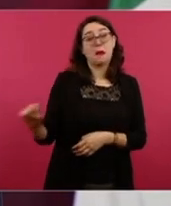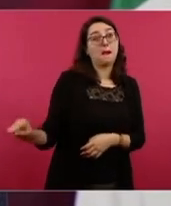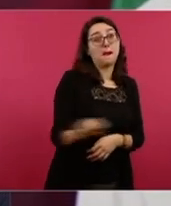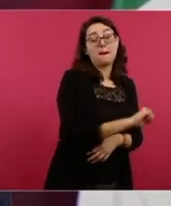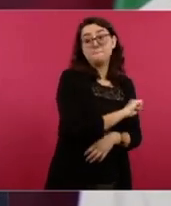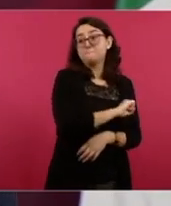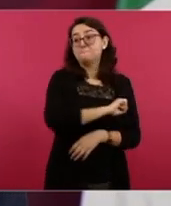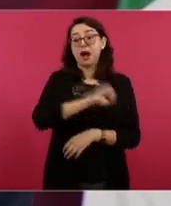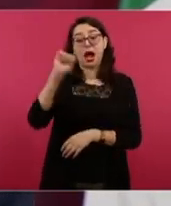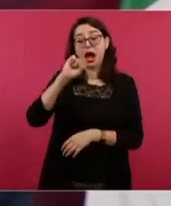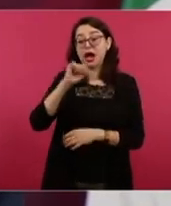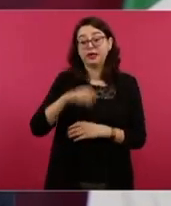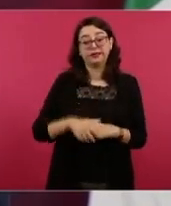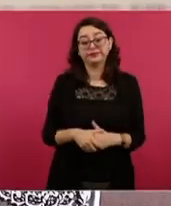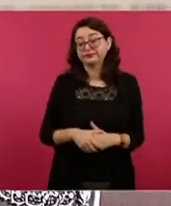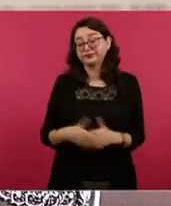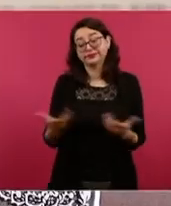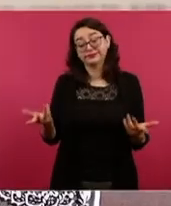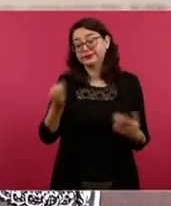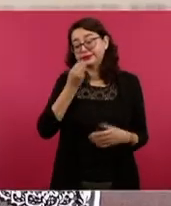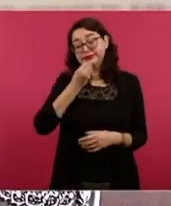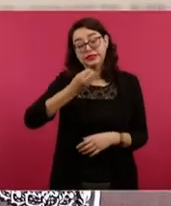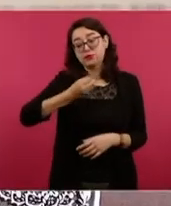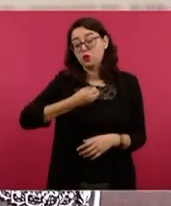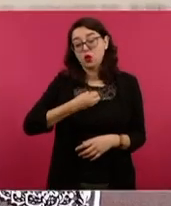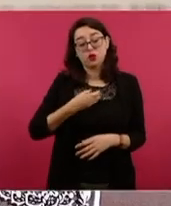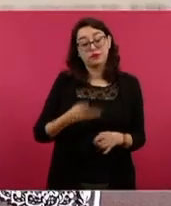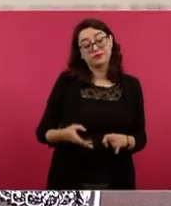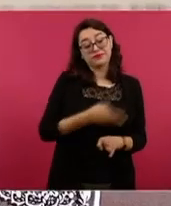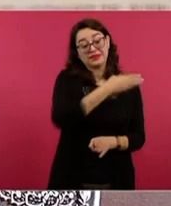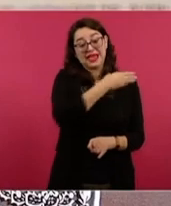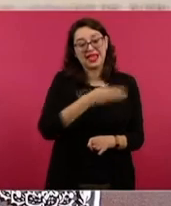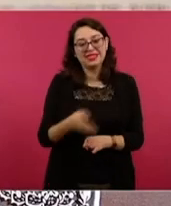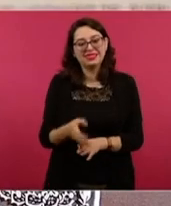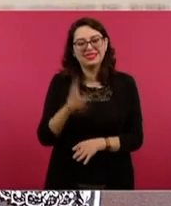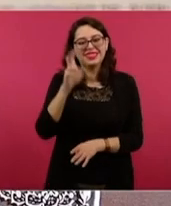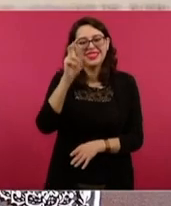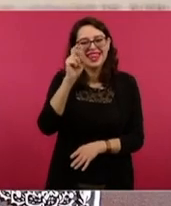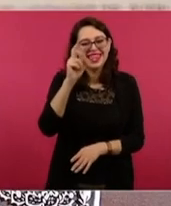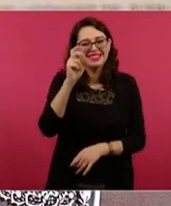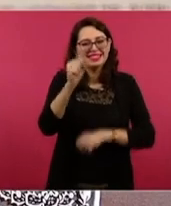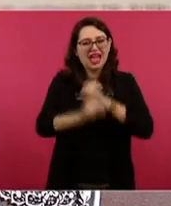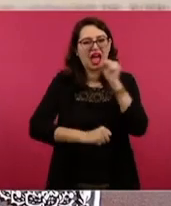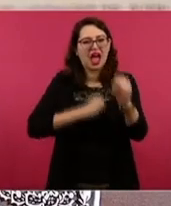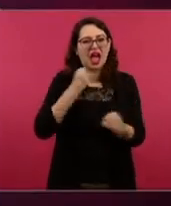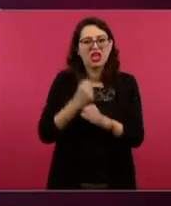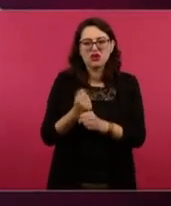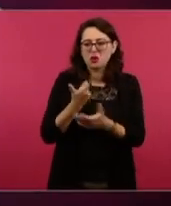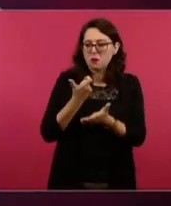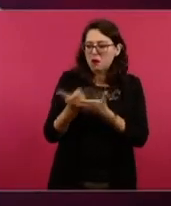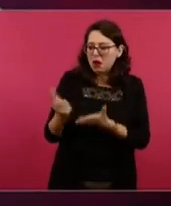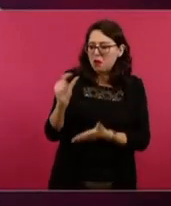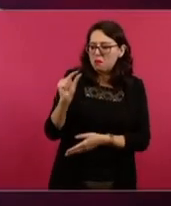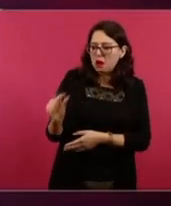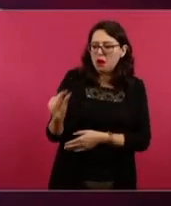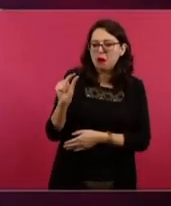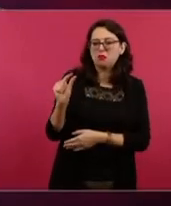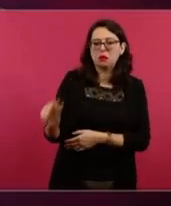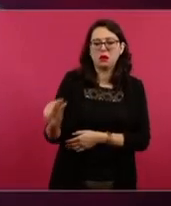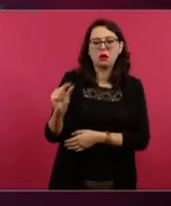y mantuvieron por más de 30 años congelados los salarios